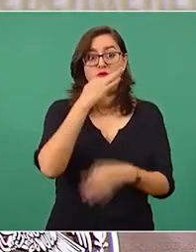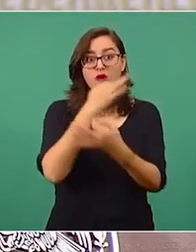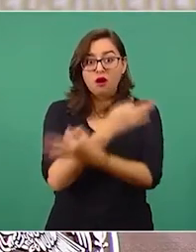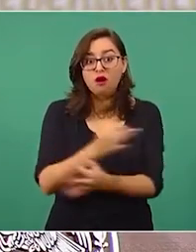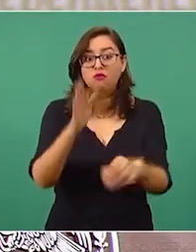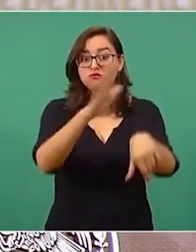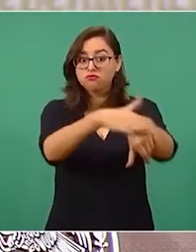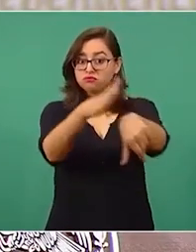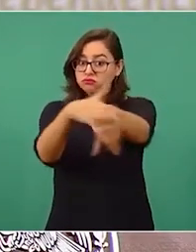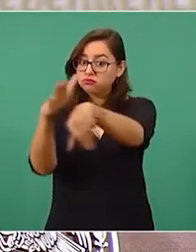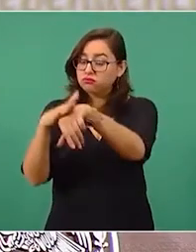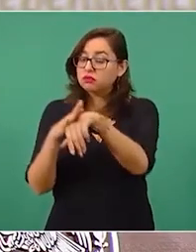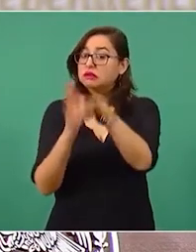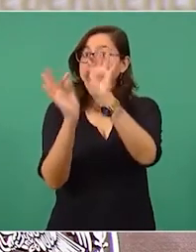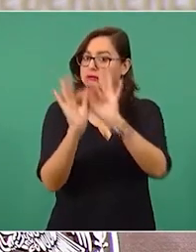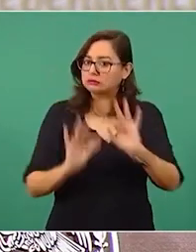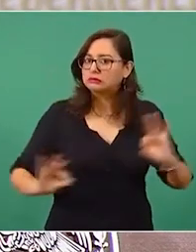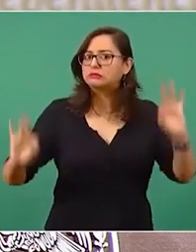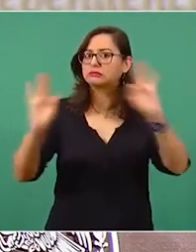para que